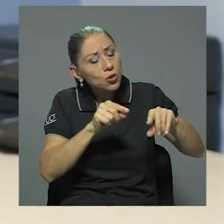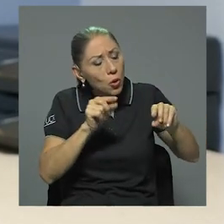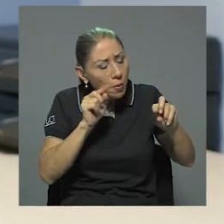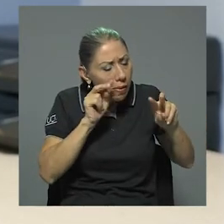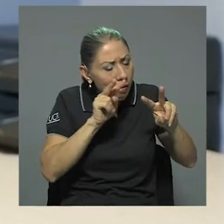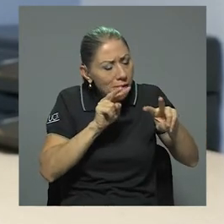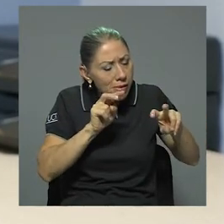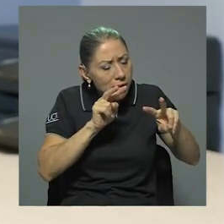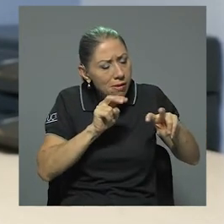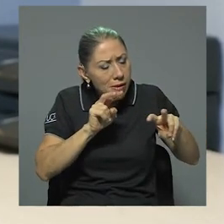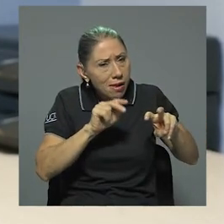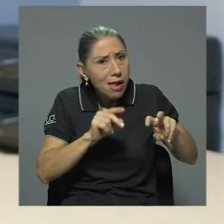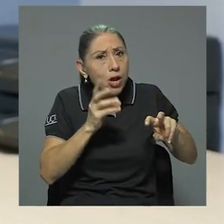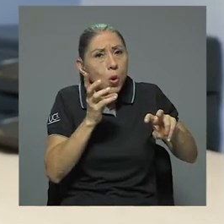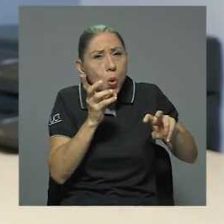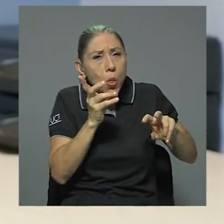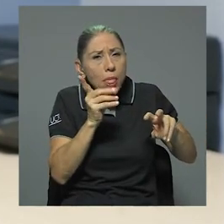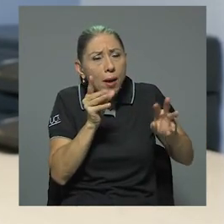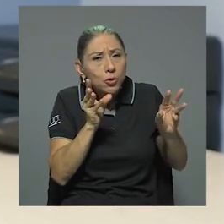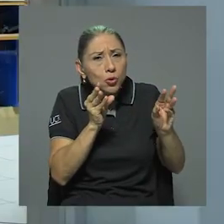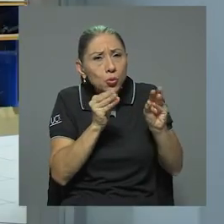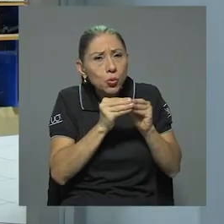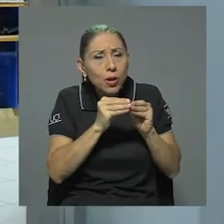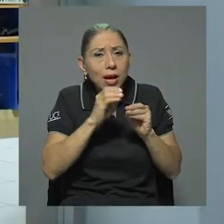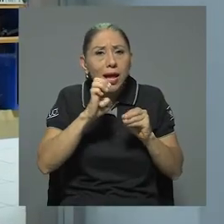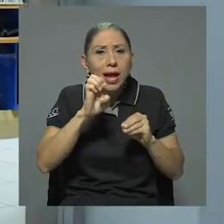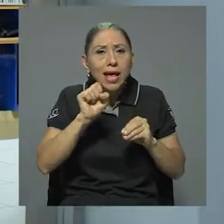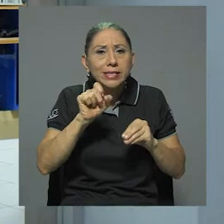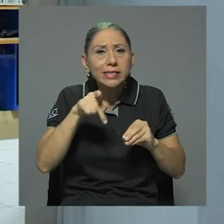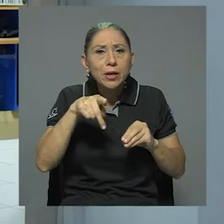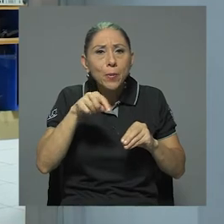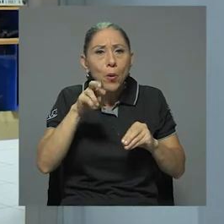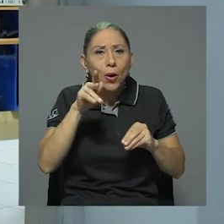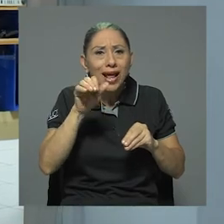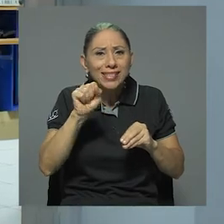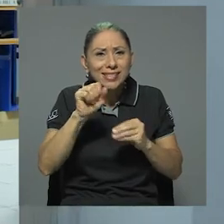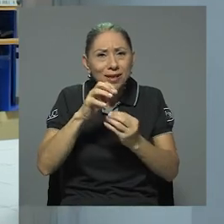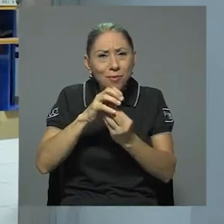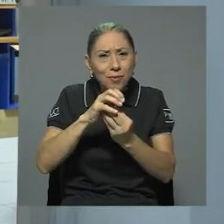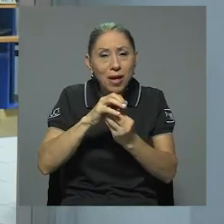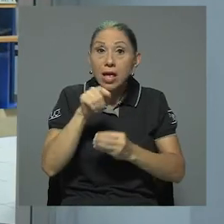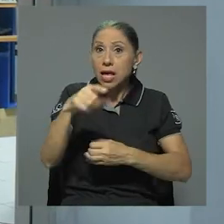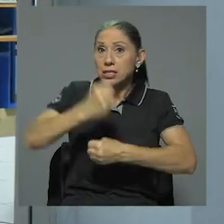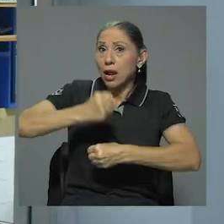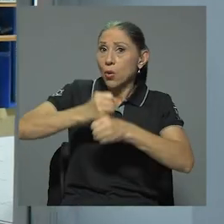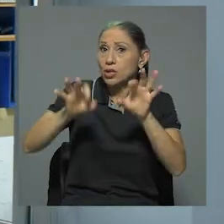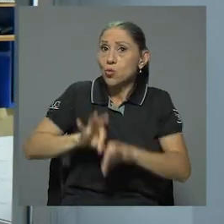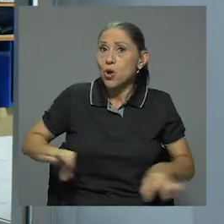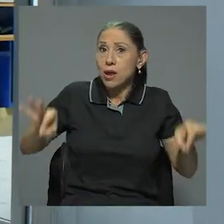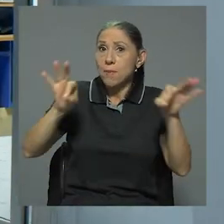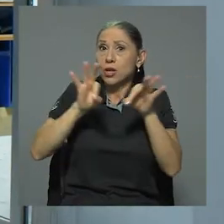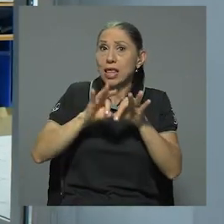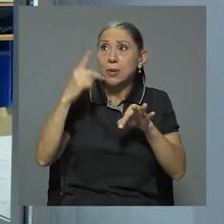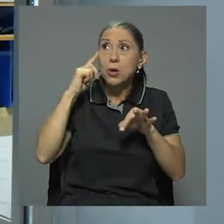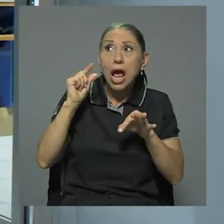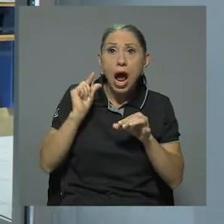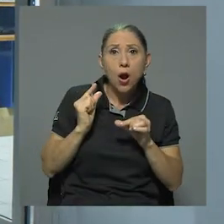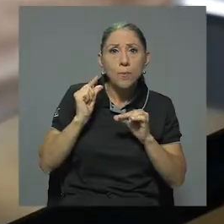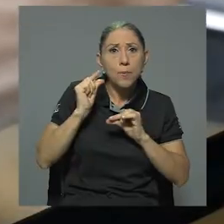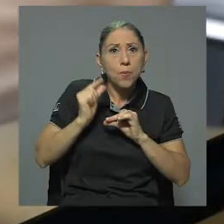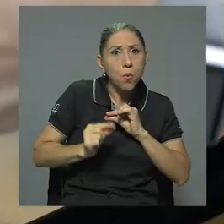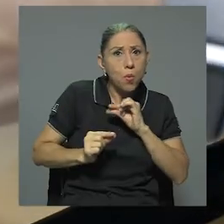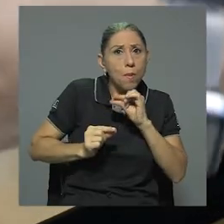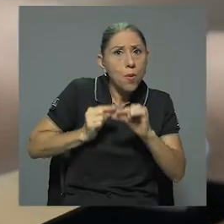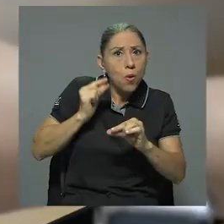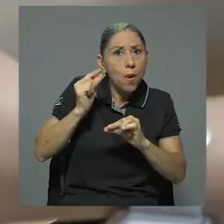espora por espora que se haya recolectado. Esta labor es de gran relevancia en un momento en que el regreso paulatino a la presencialidad